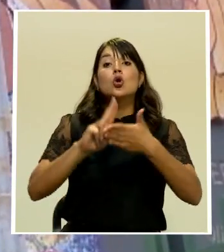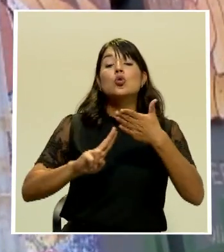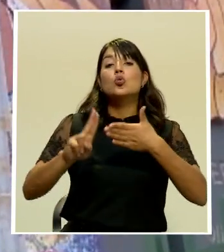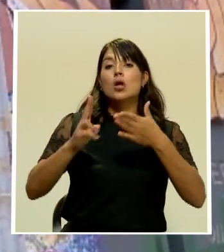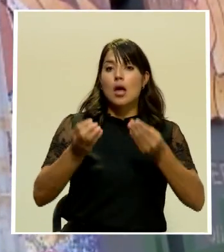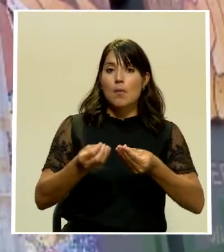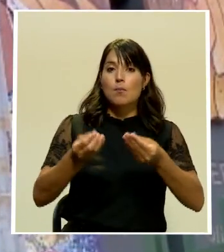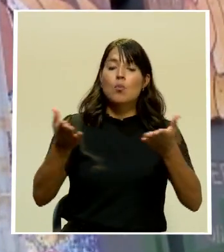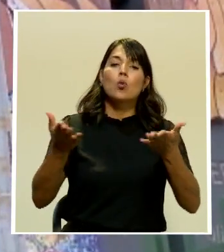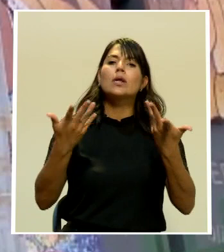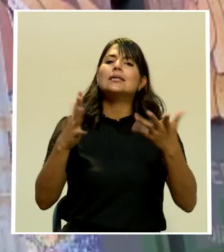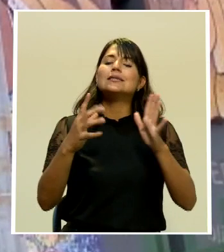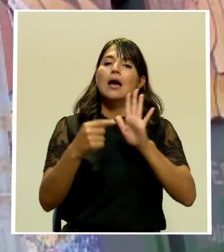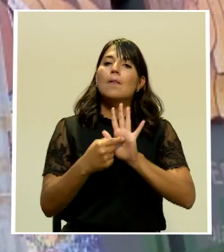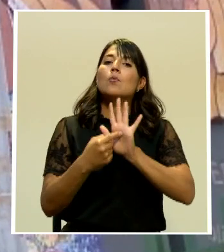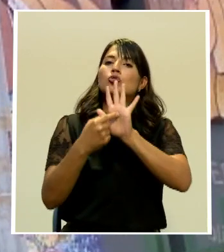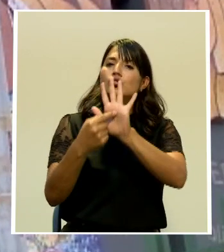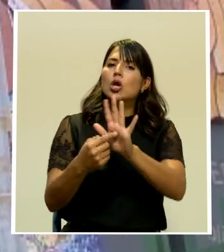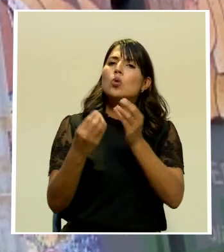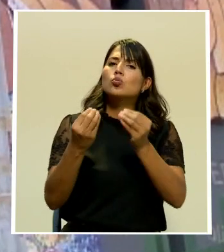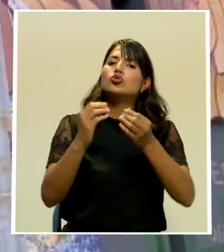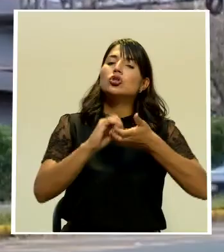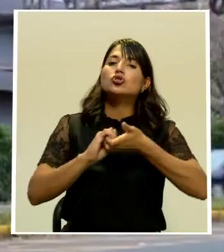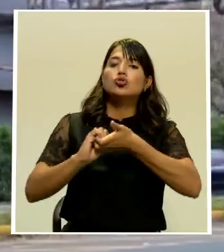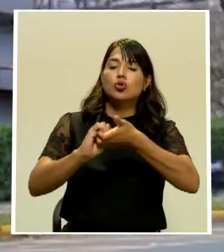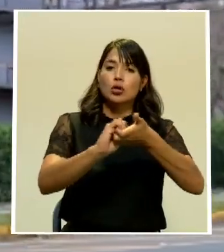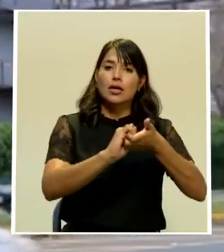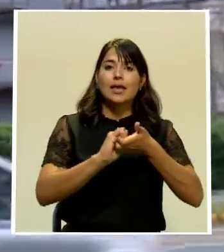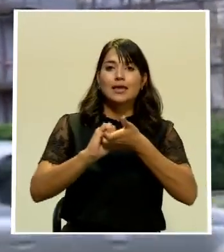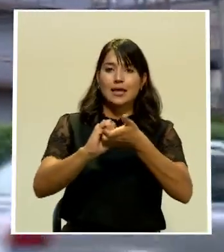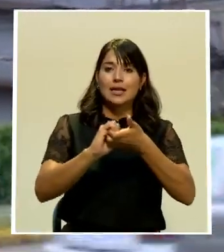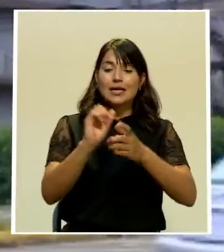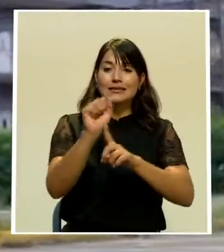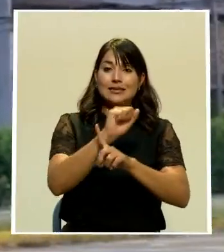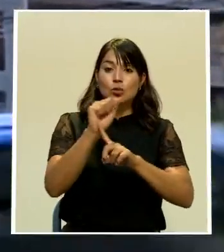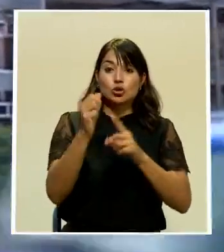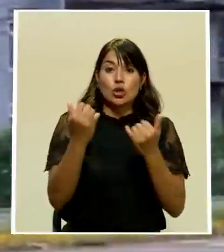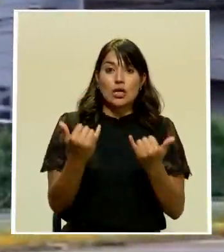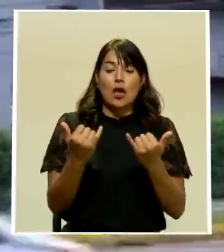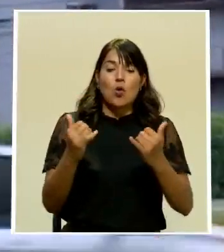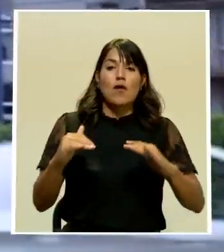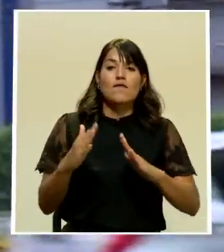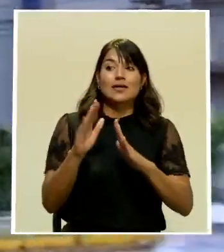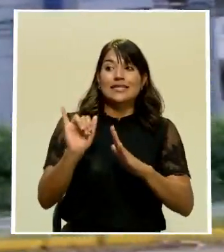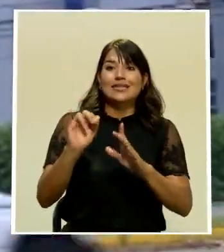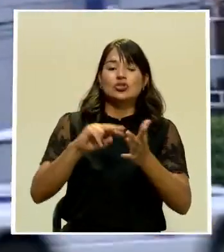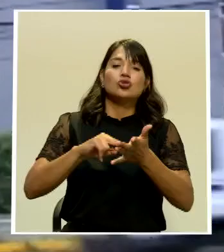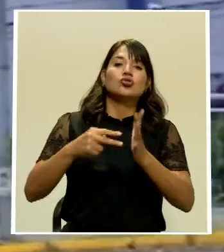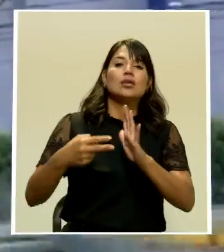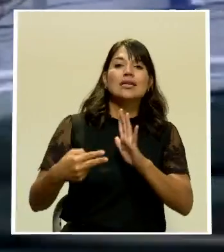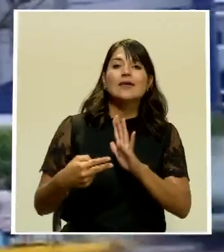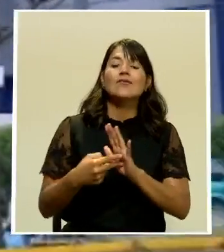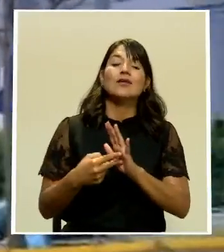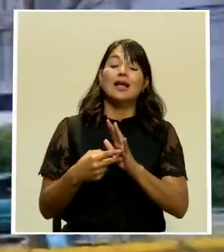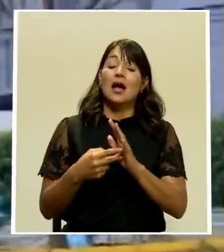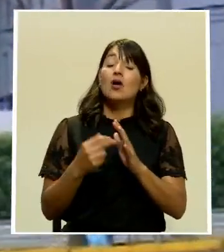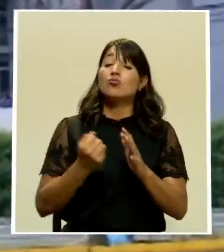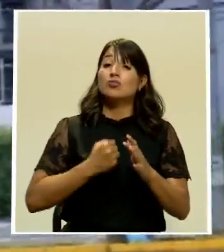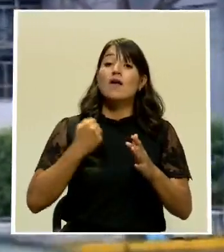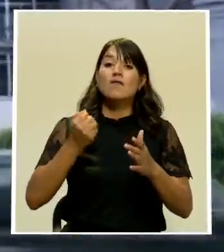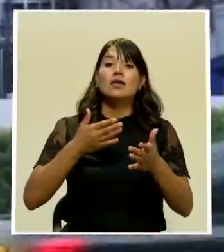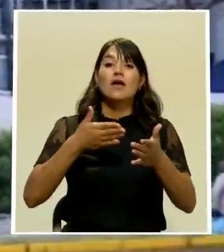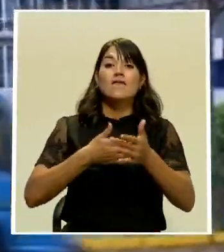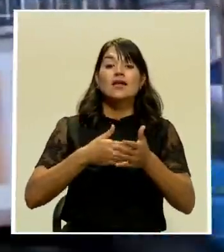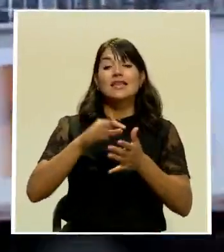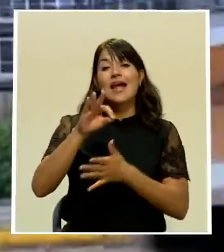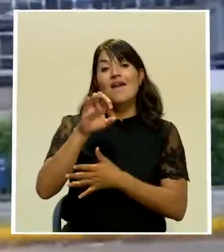públicas han mostrado una elevada solidaridad en el contexto que se vive actualmente, lo que ya implicó una significativa afectación al